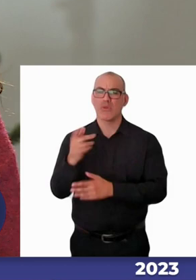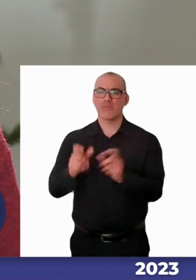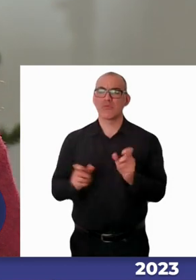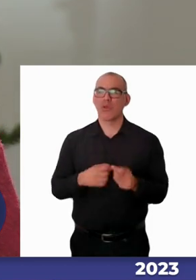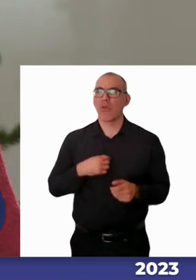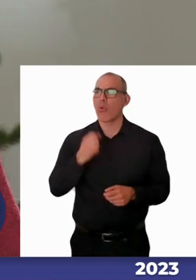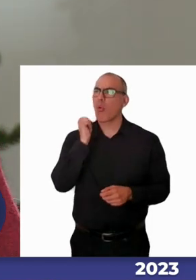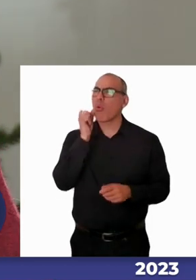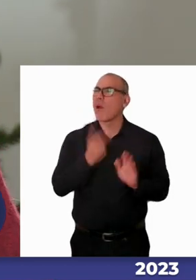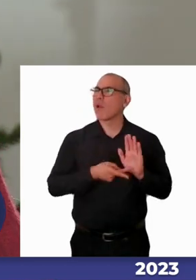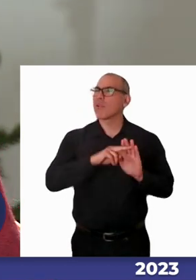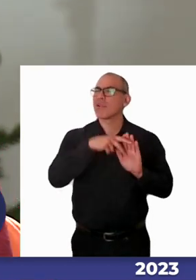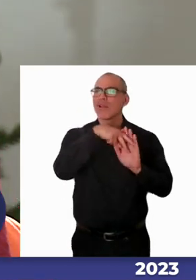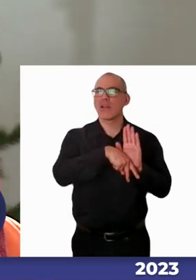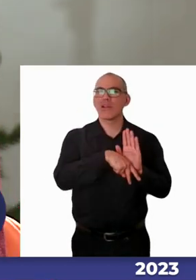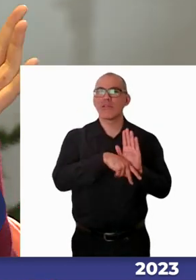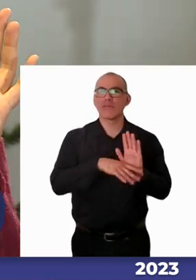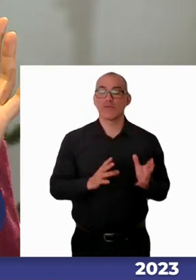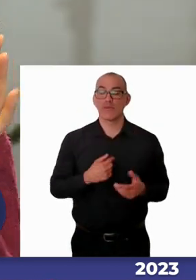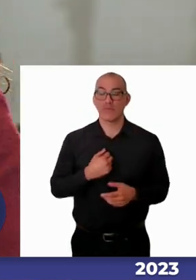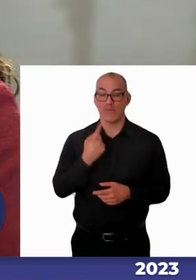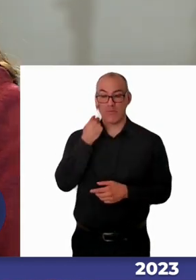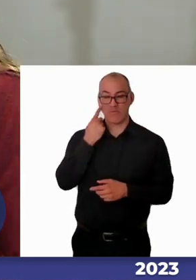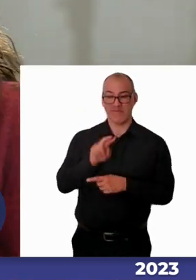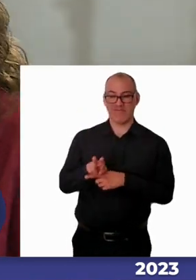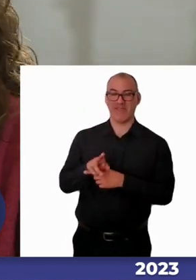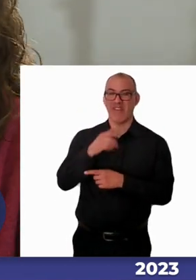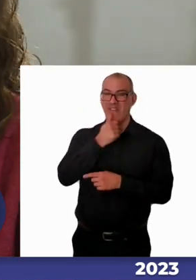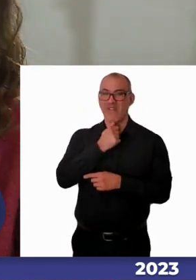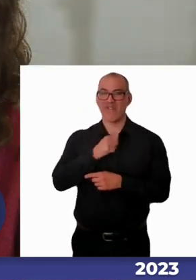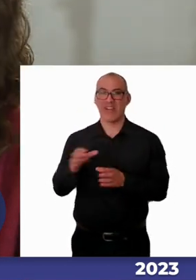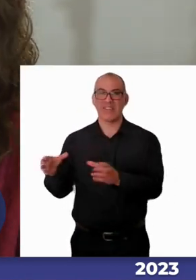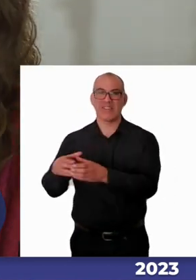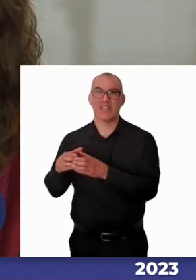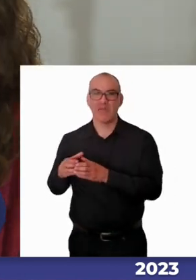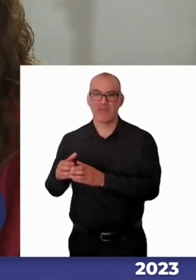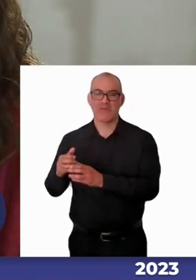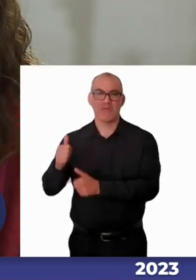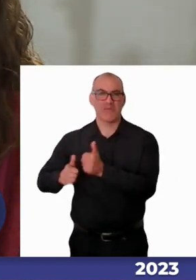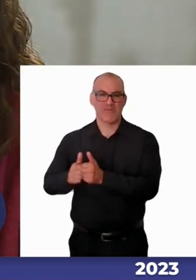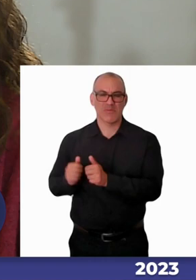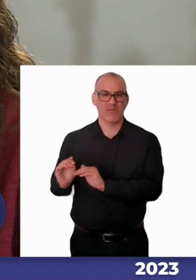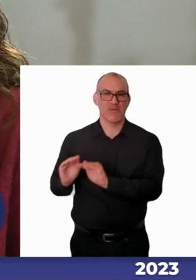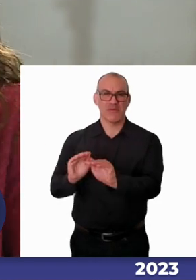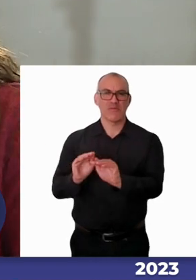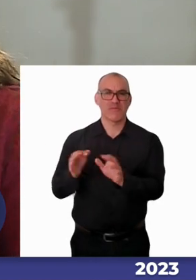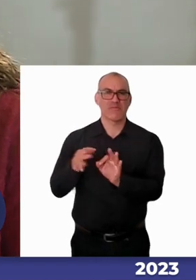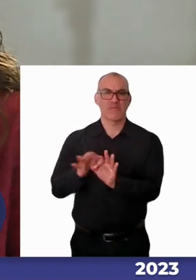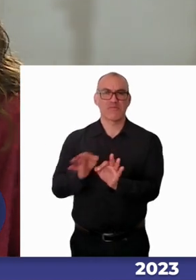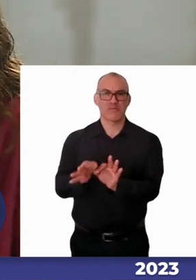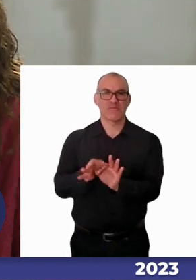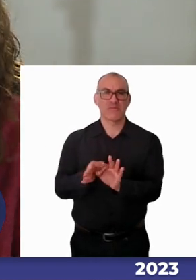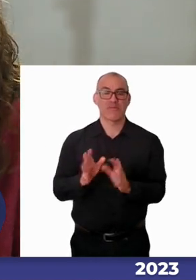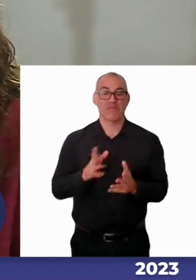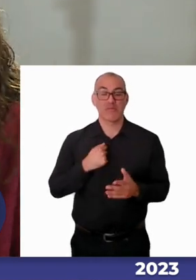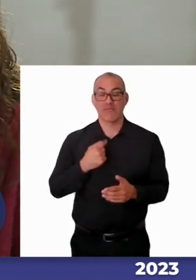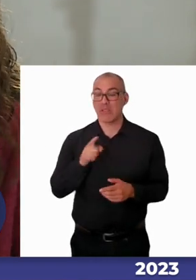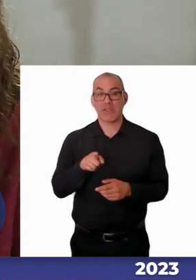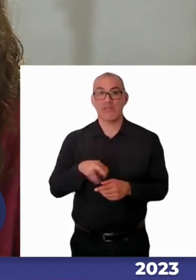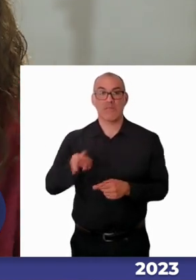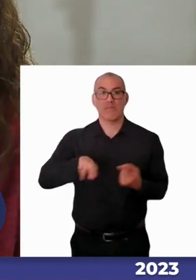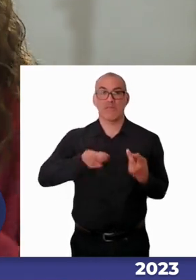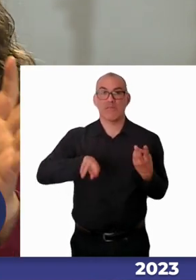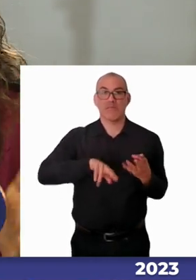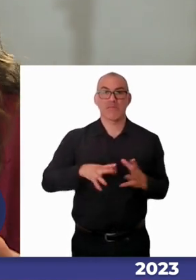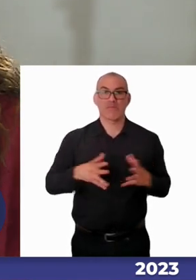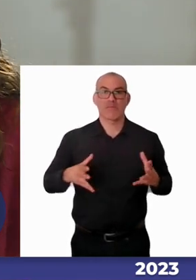pucha que le falta un equipo de asesores o quizás no sé no sé por qué no entienden pero ahí hay un tema persistente entonces hay normativa